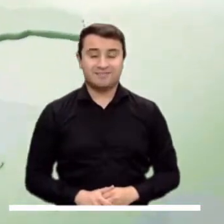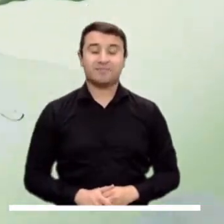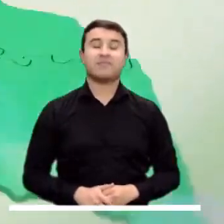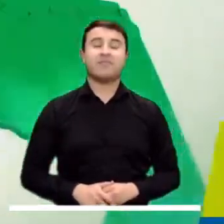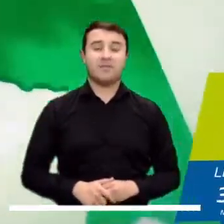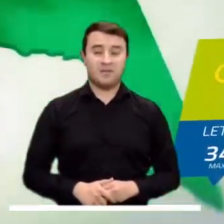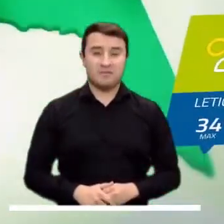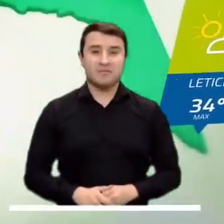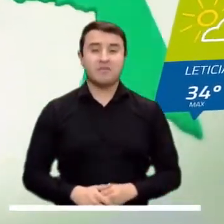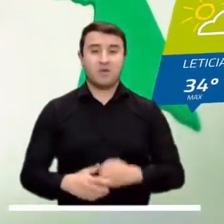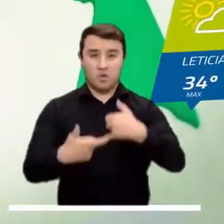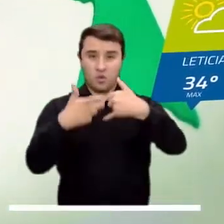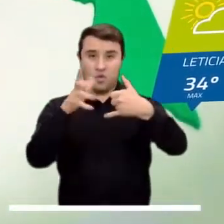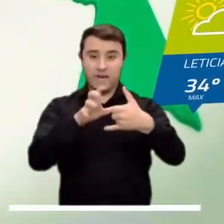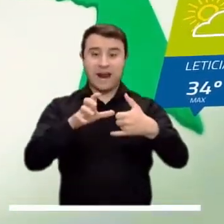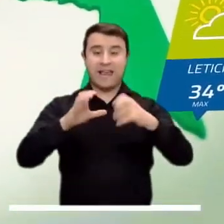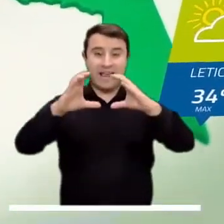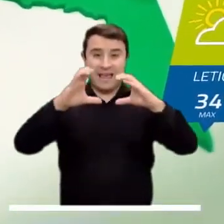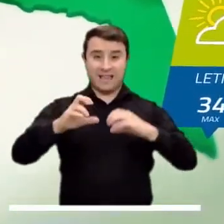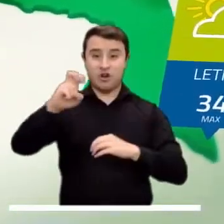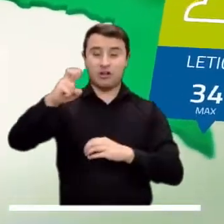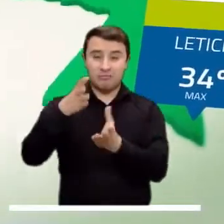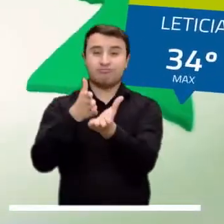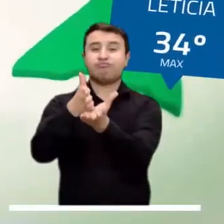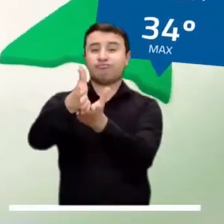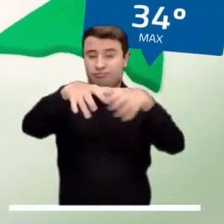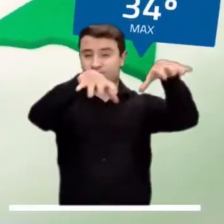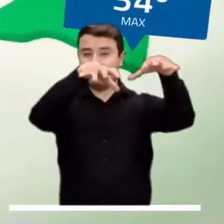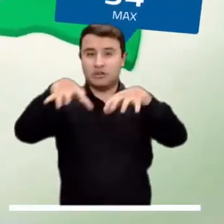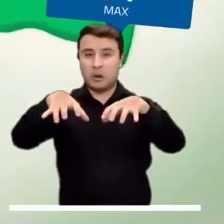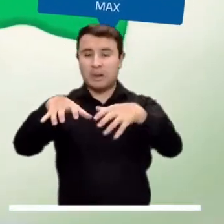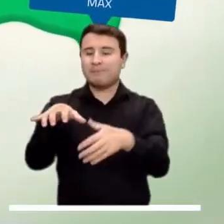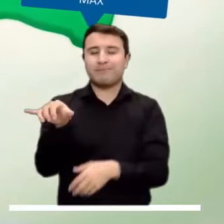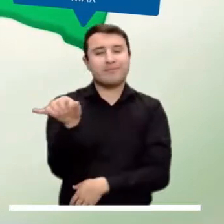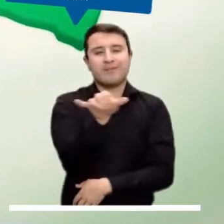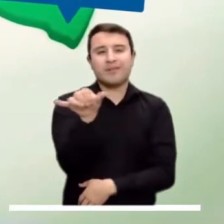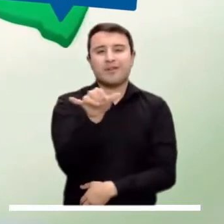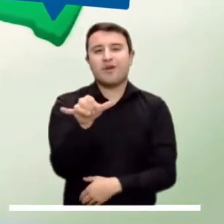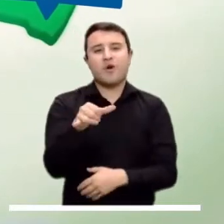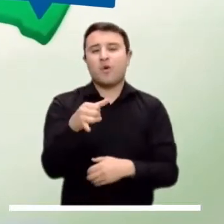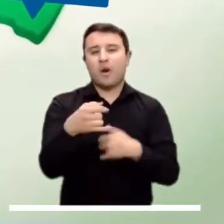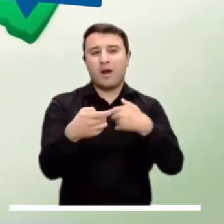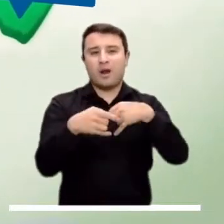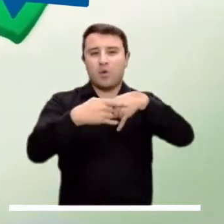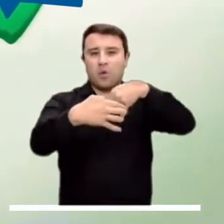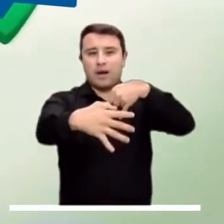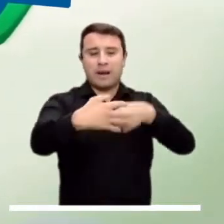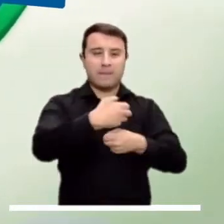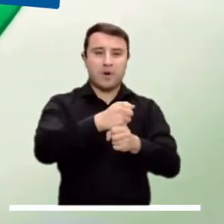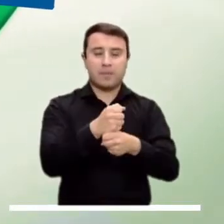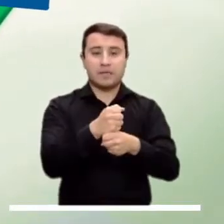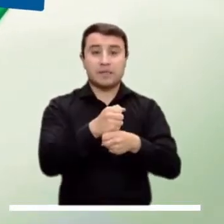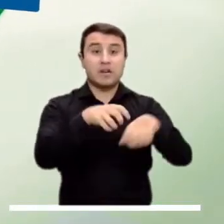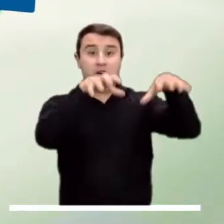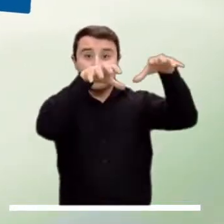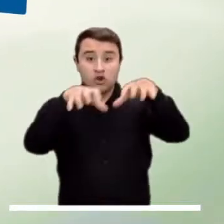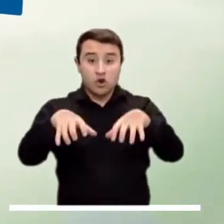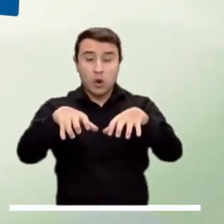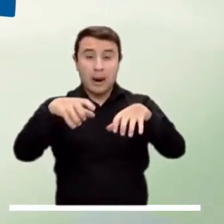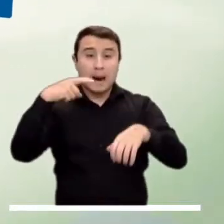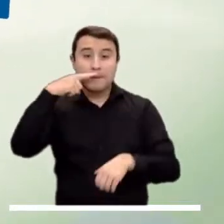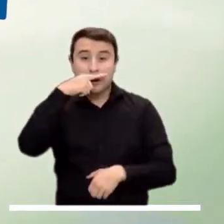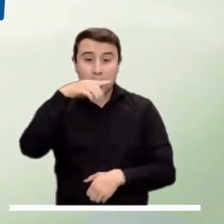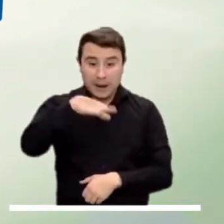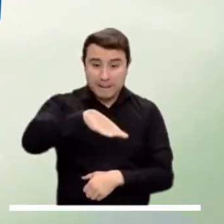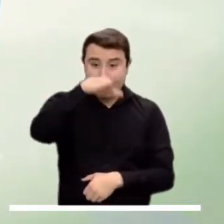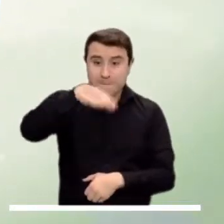Se mantendrán las lluvias en el occidente de Guaviare y Norte de Caquetá, de igual manera en Guainía y Baupés. Lluvias ocasionales en